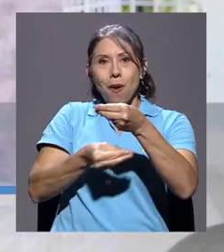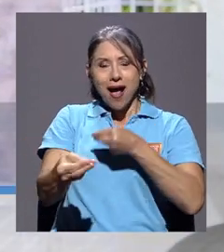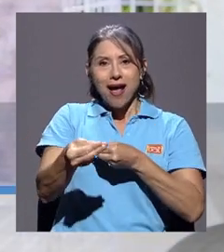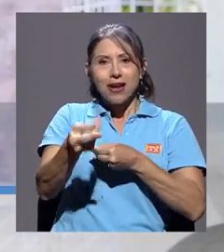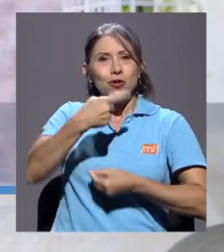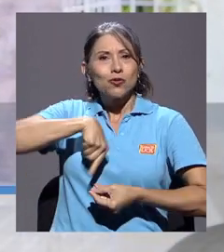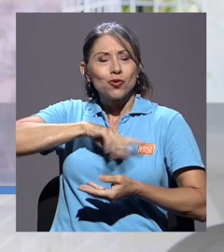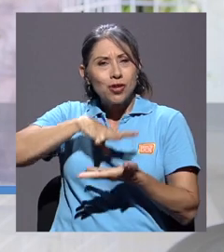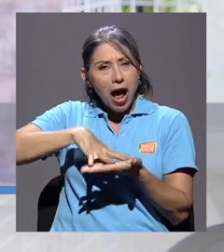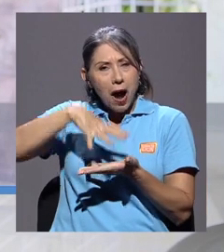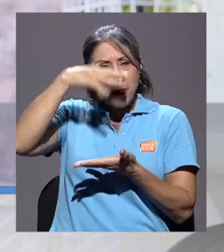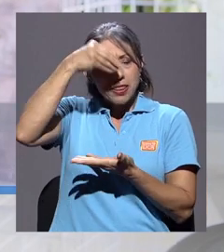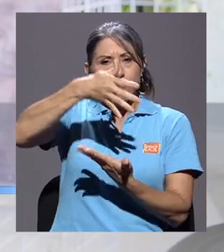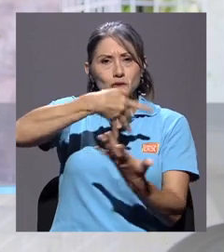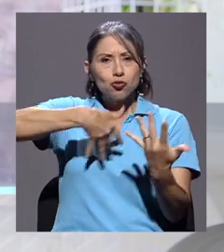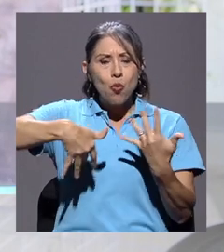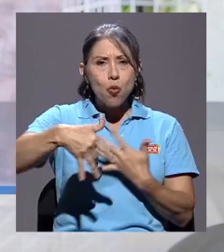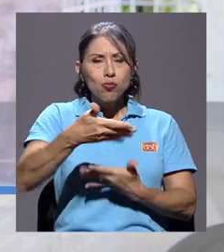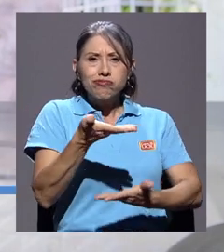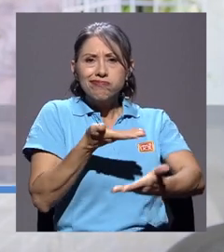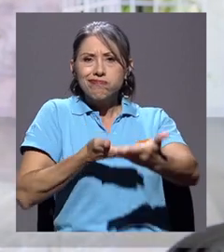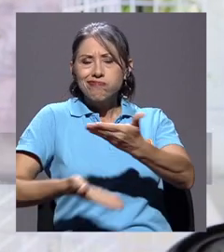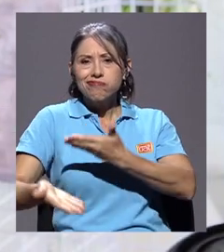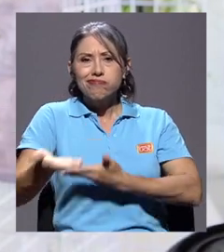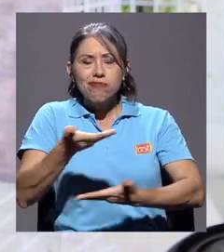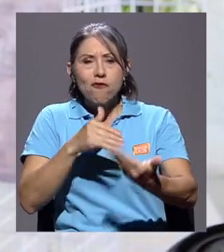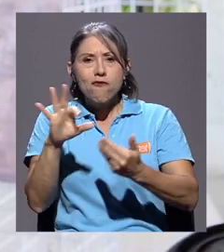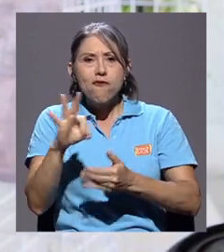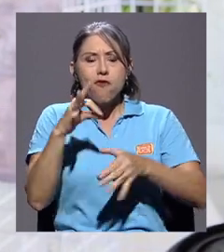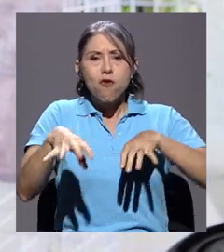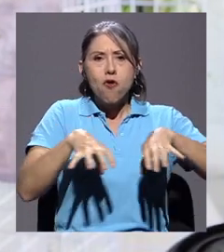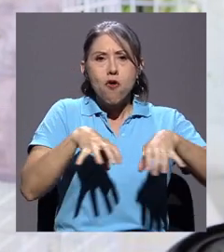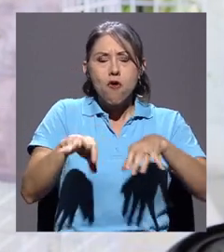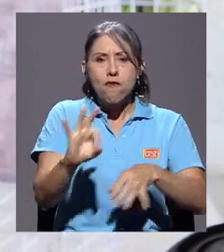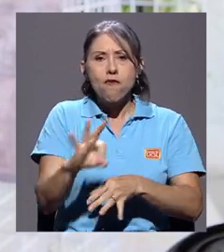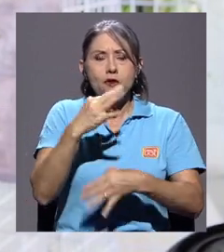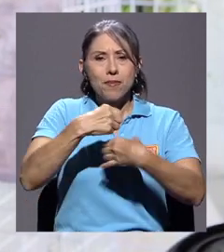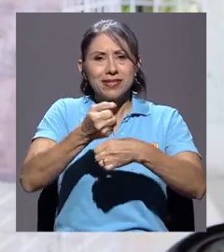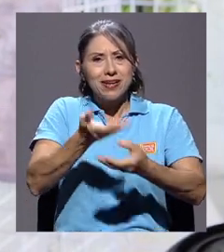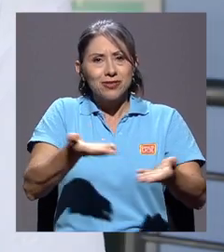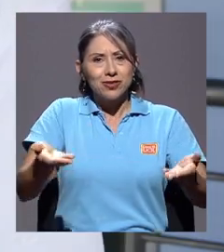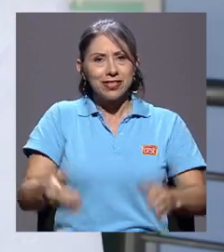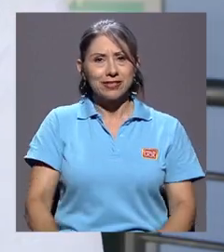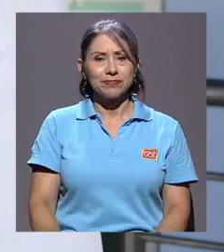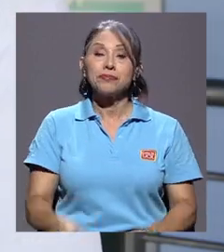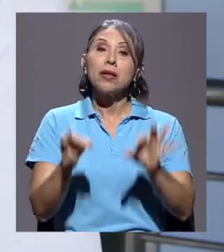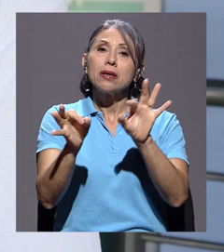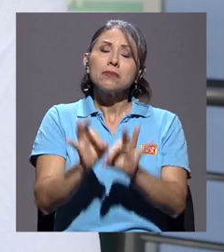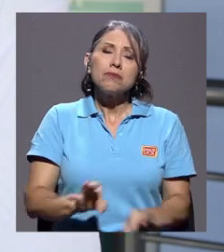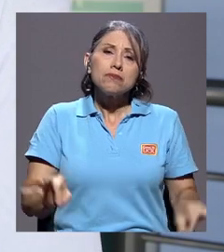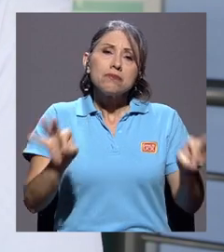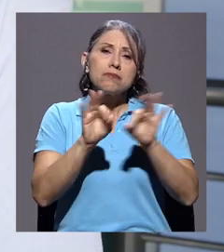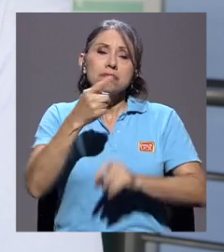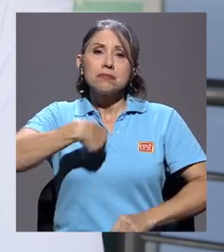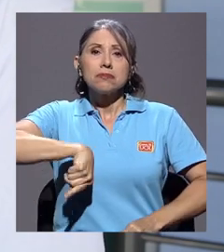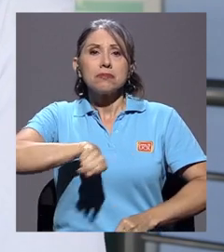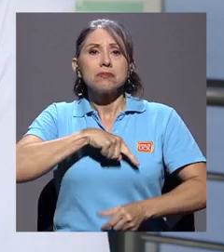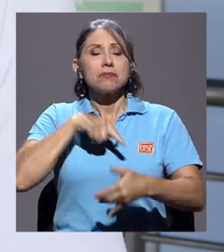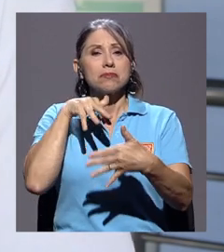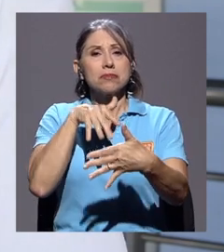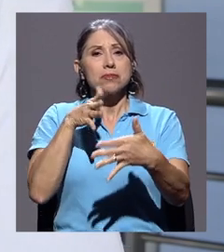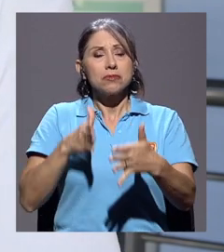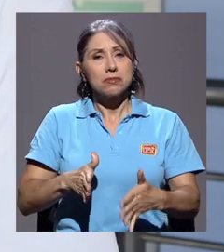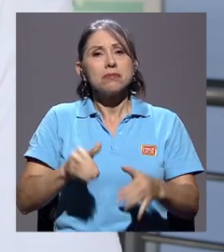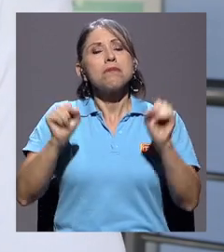nuevas formas de convivencia, nuevas formas de actuar y nuevas formas de hacer las cosas. Es bastante importante que nosotros como